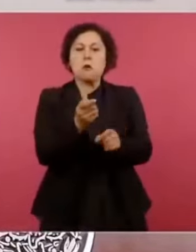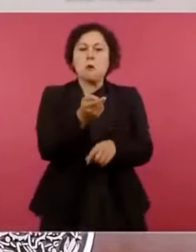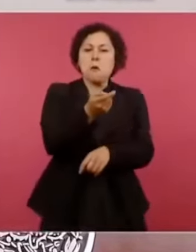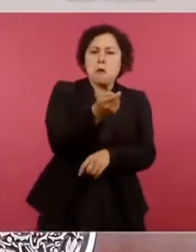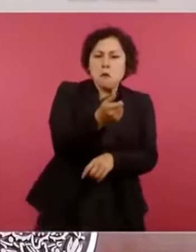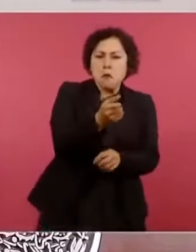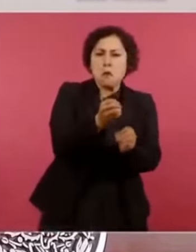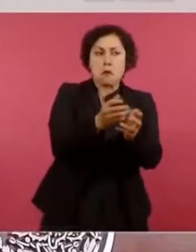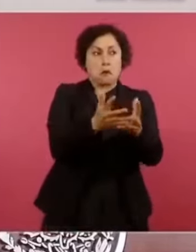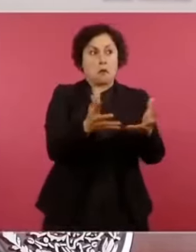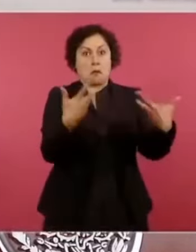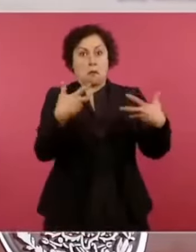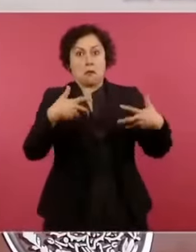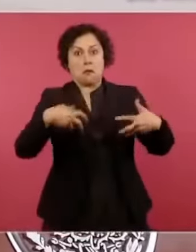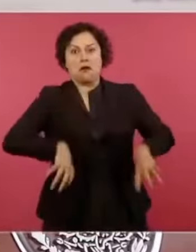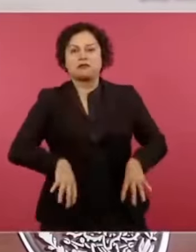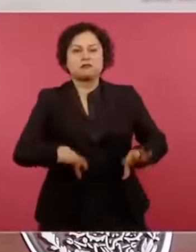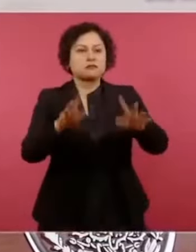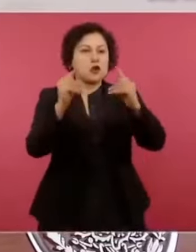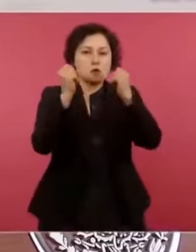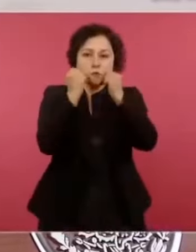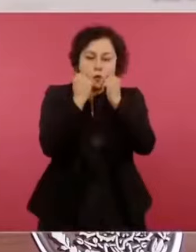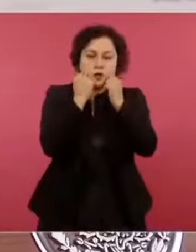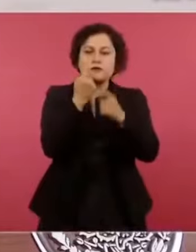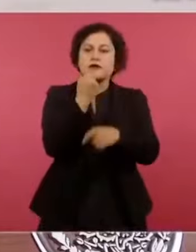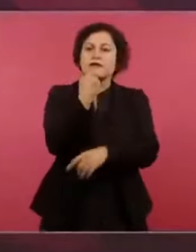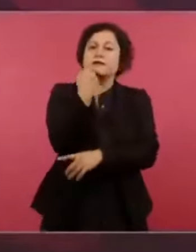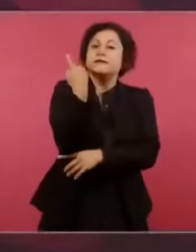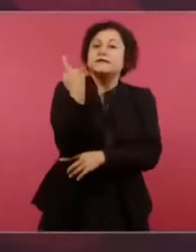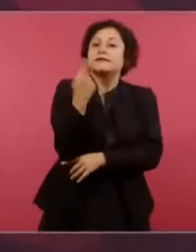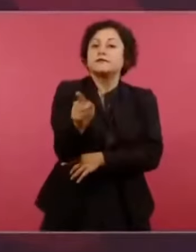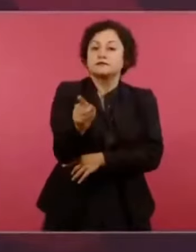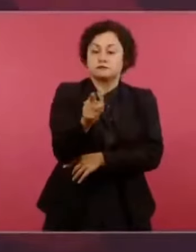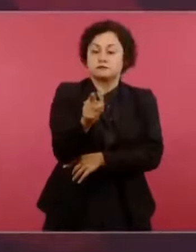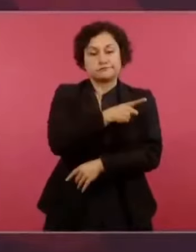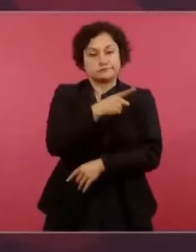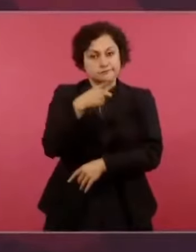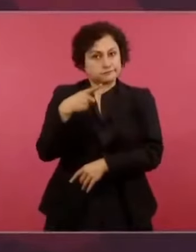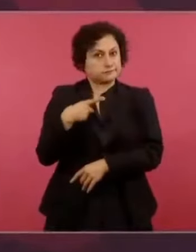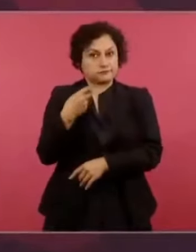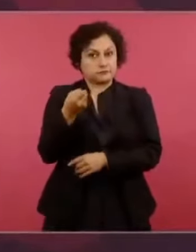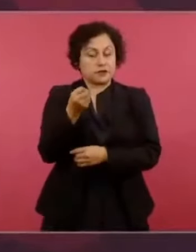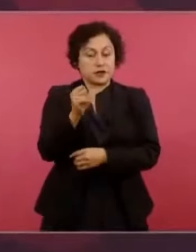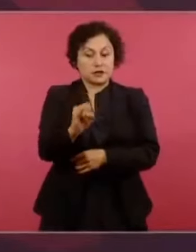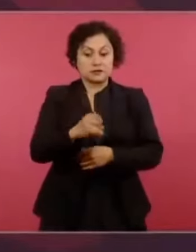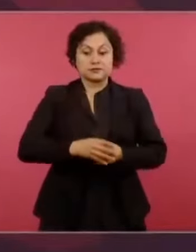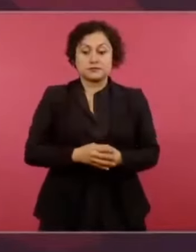Se tiene que denunciar y